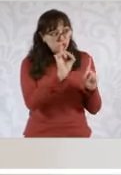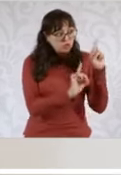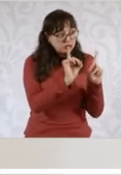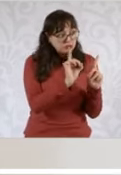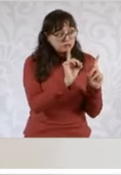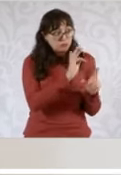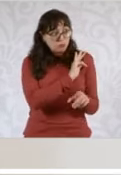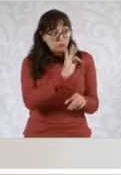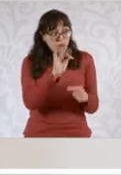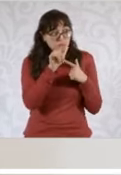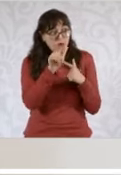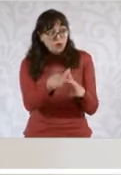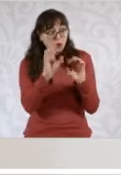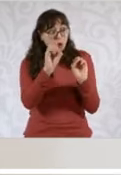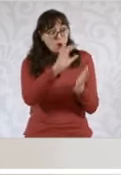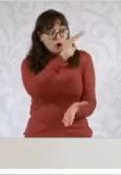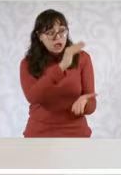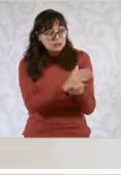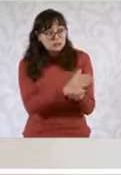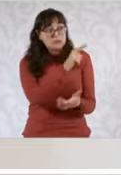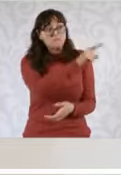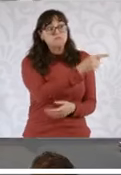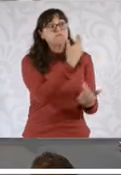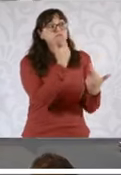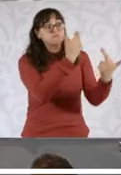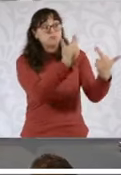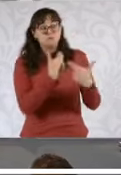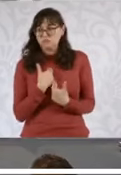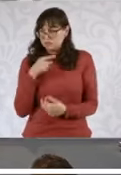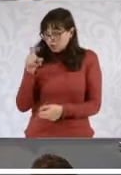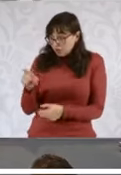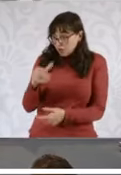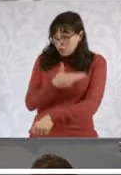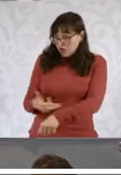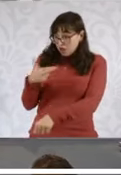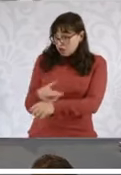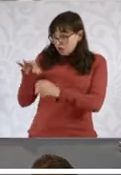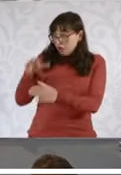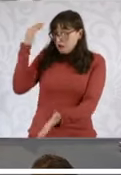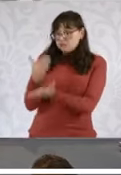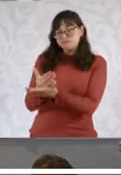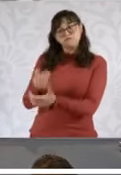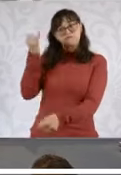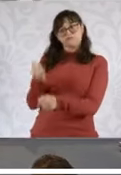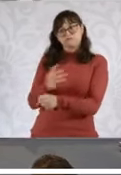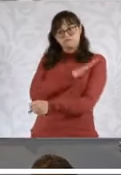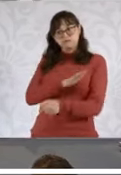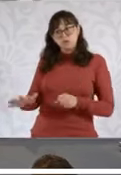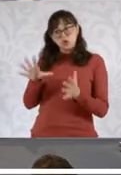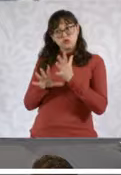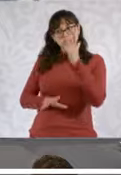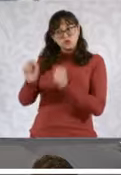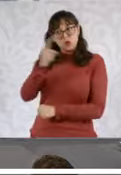inviable suspender actos que se relacionan con el desarrollo de los procedimientos electorales. Entonces, el INE reitera